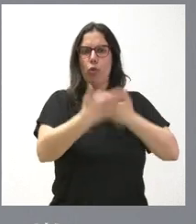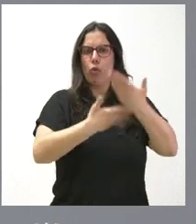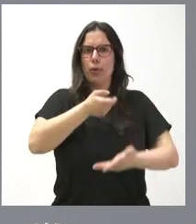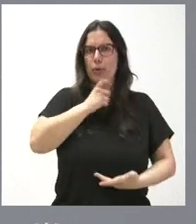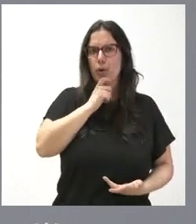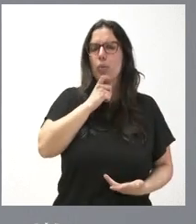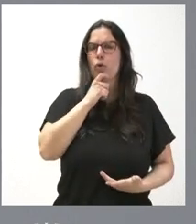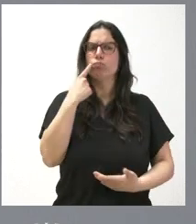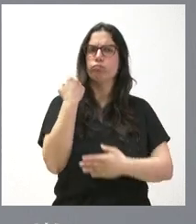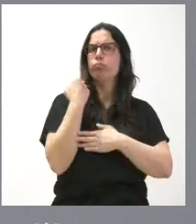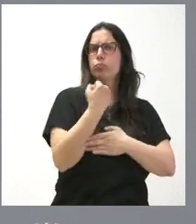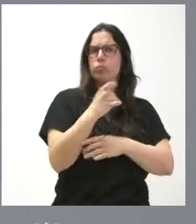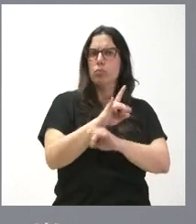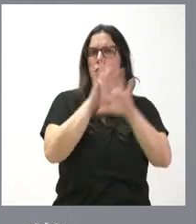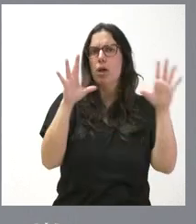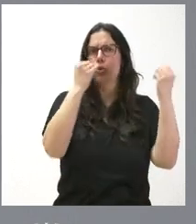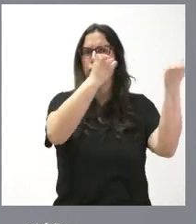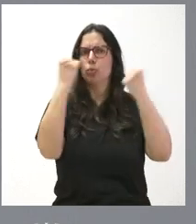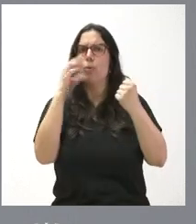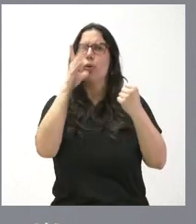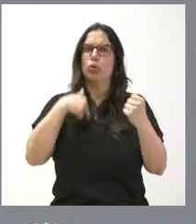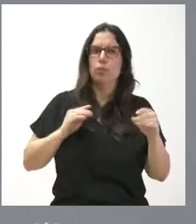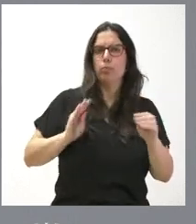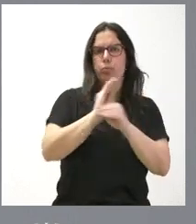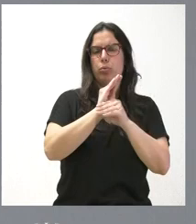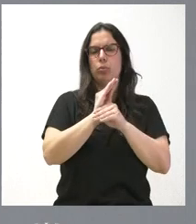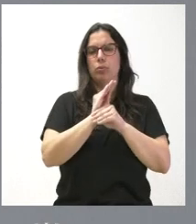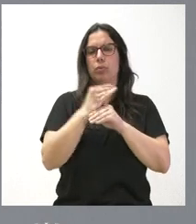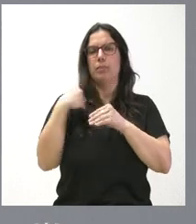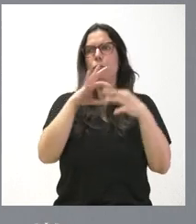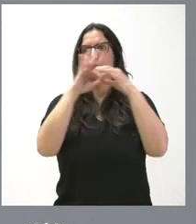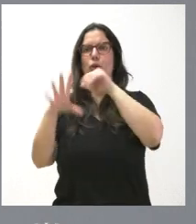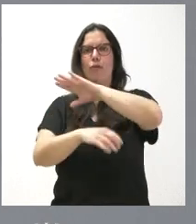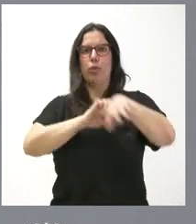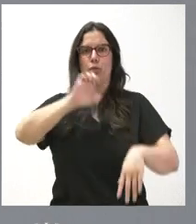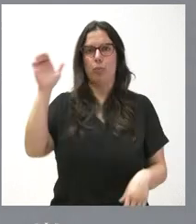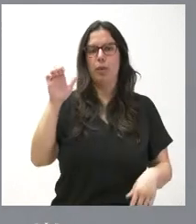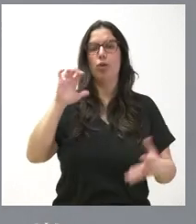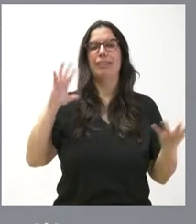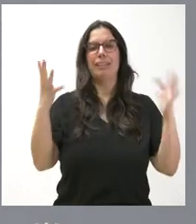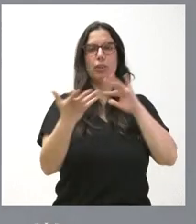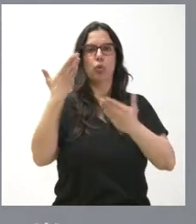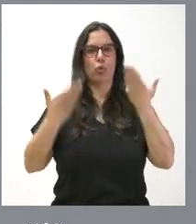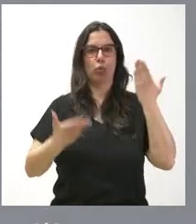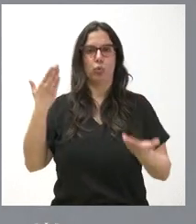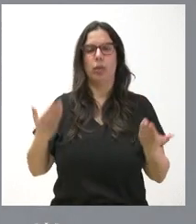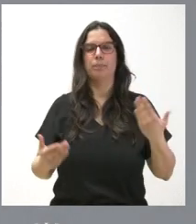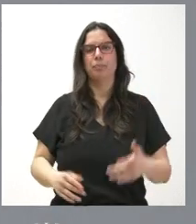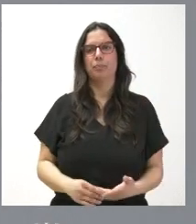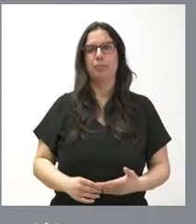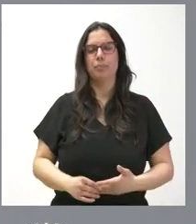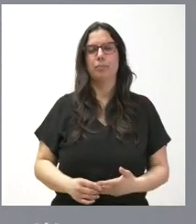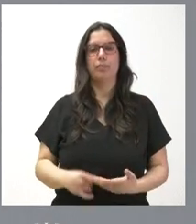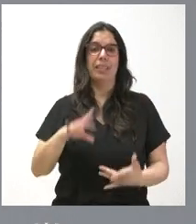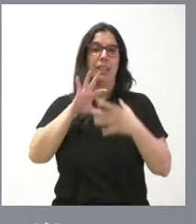y mostró su claro apoyo a la institución que hoy obtiene esta financiación con cargo a estos fondos europeos de transición justa. Tiene que